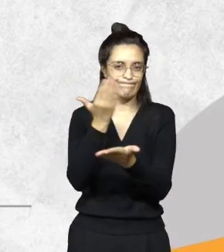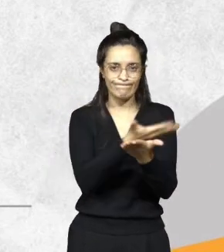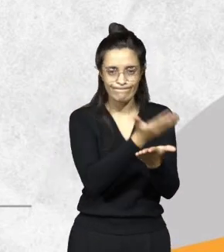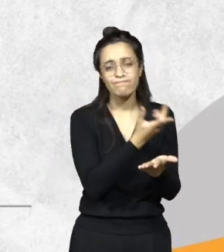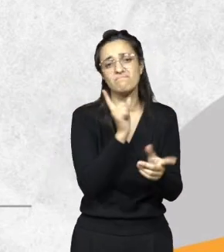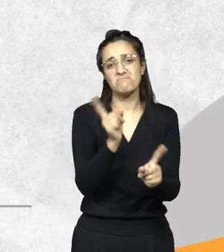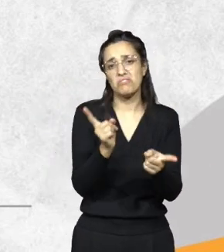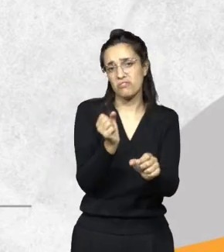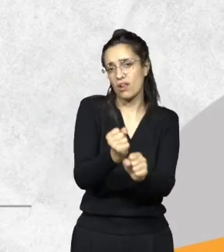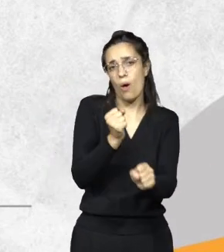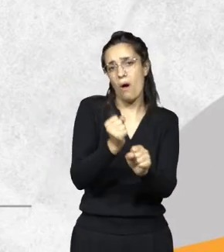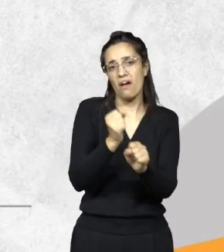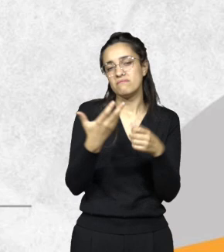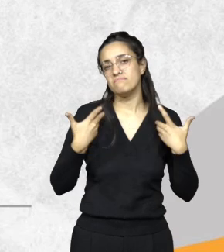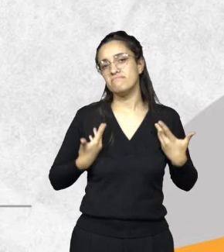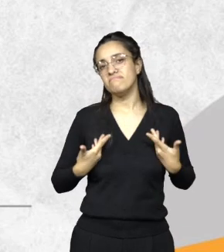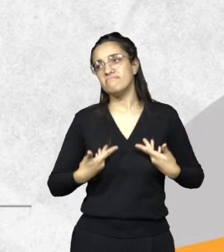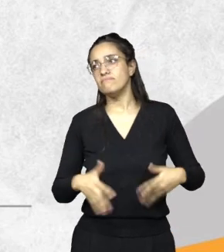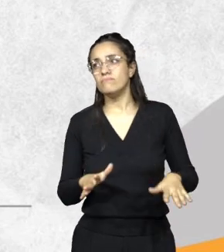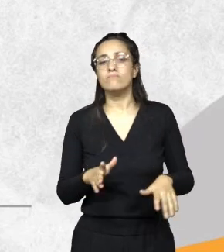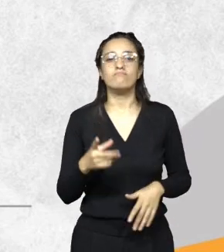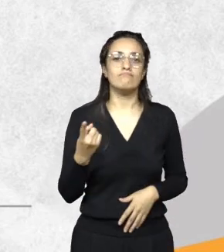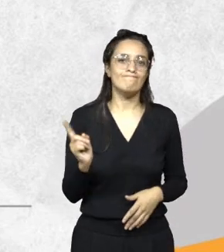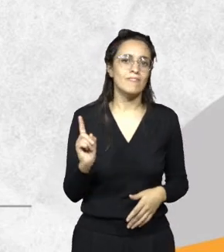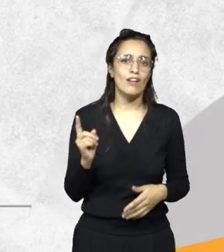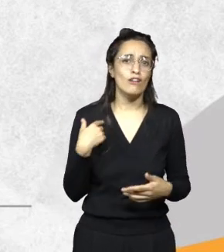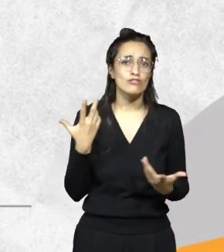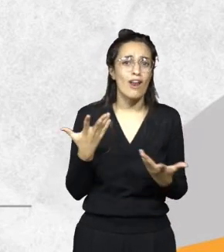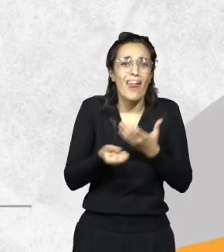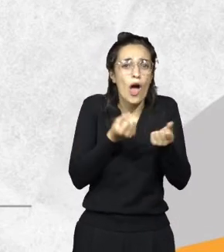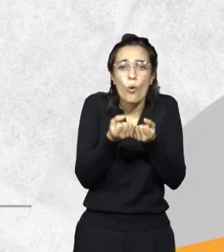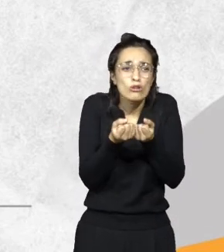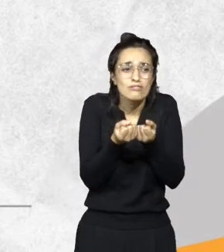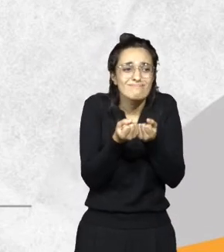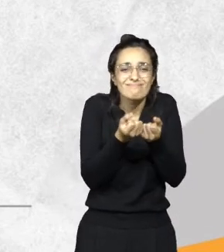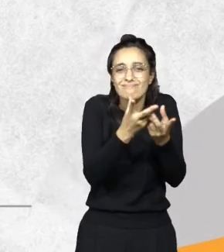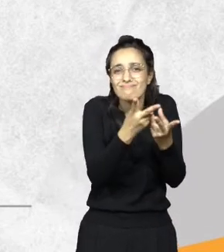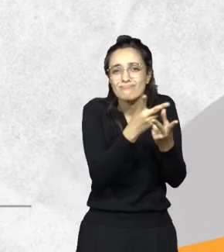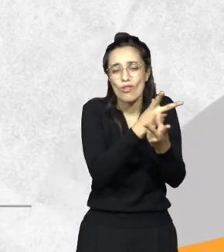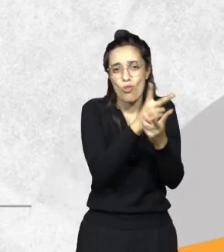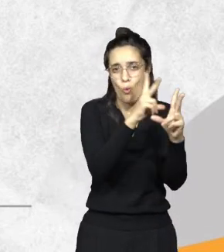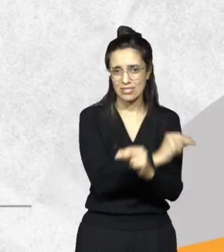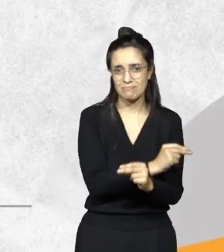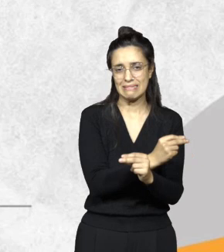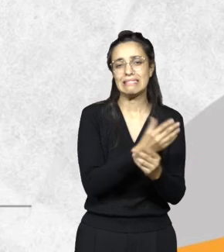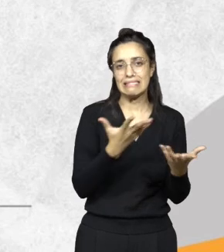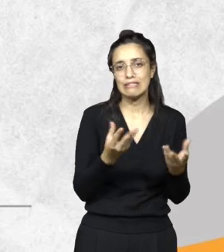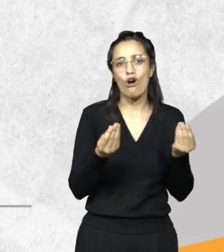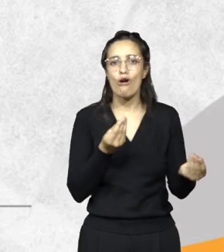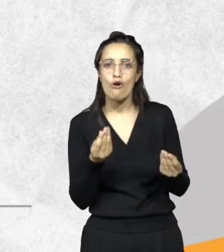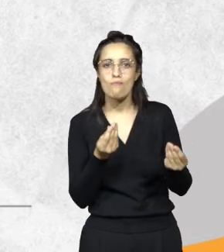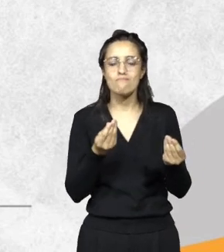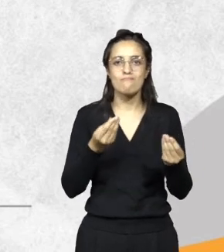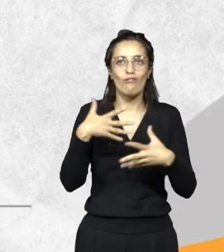se nos acababan los recursos, ¿qué hacemos? ¿Por qué siguen trabajando? ¿Por qué no hay? Entonces sabemos que la